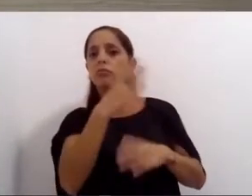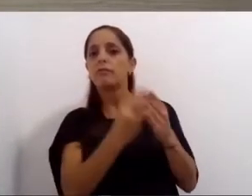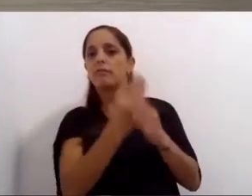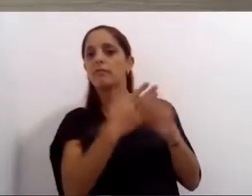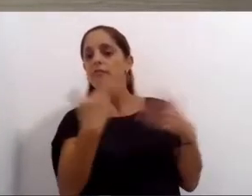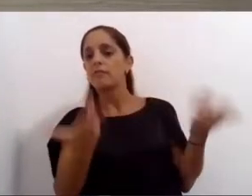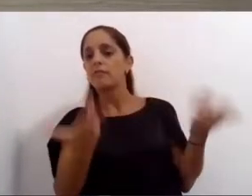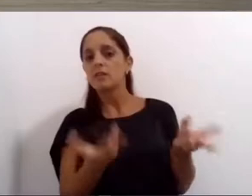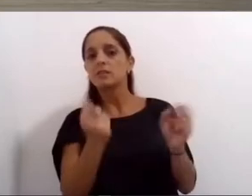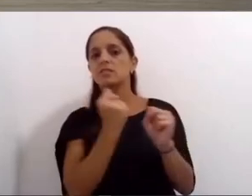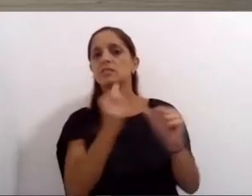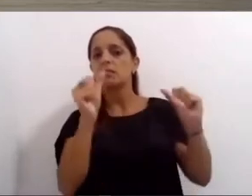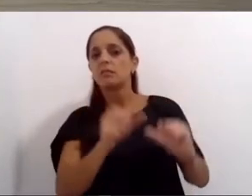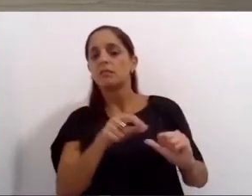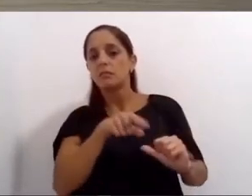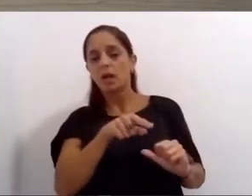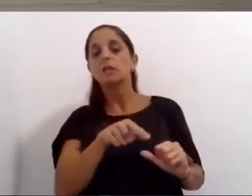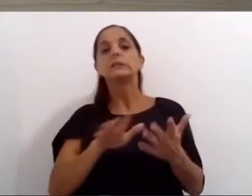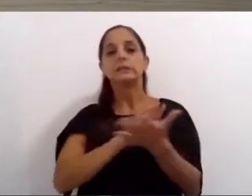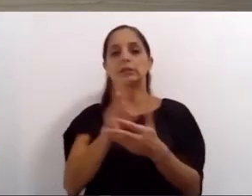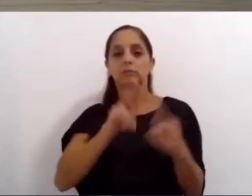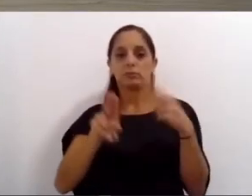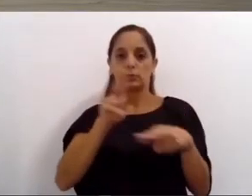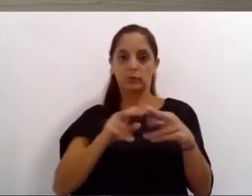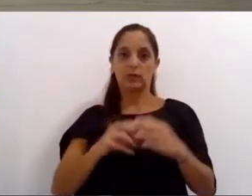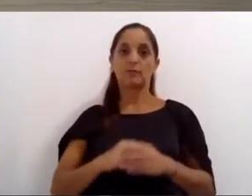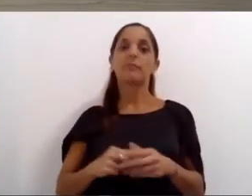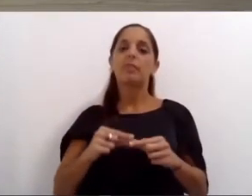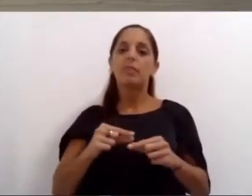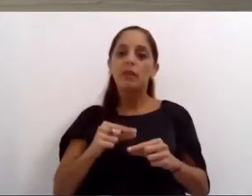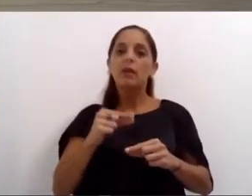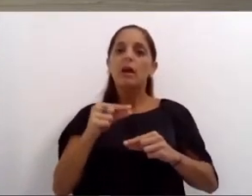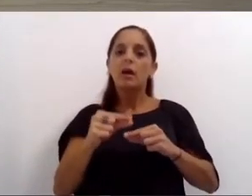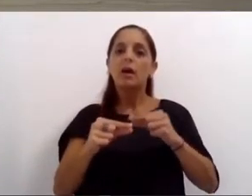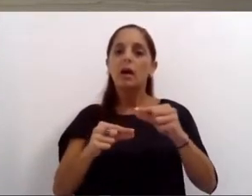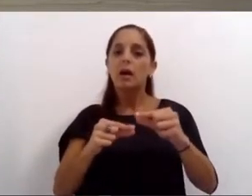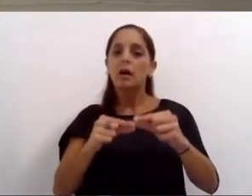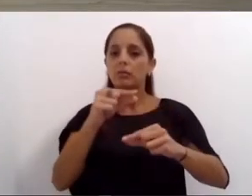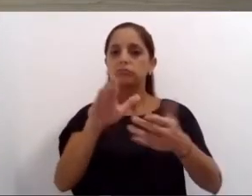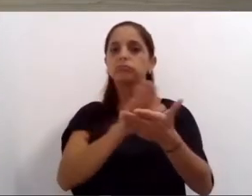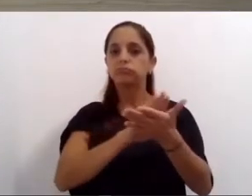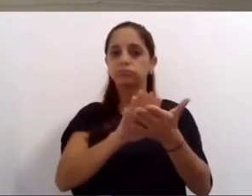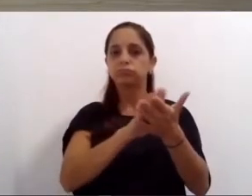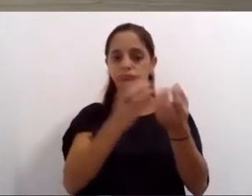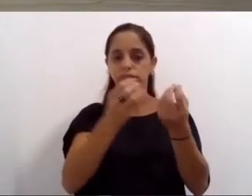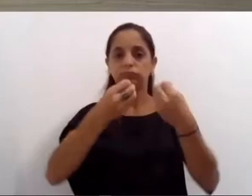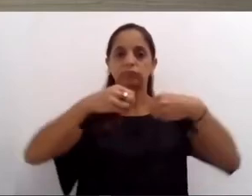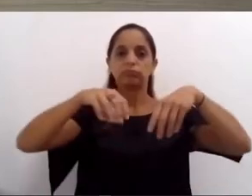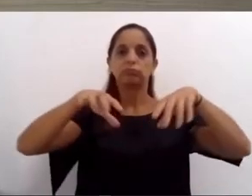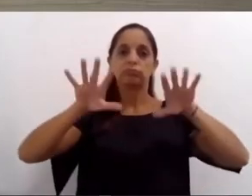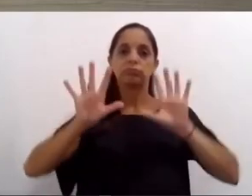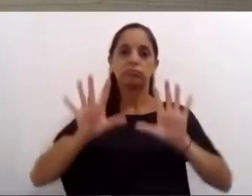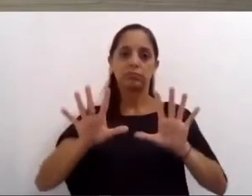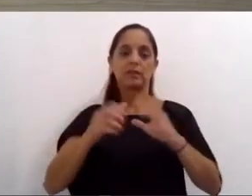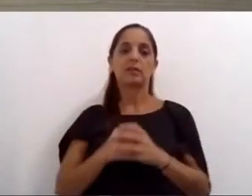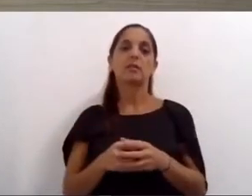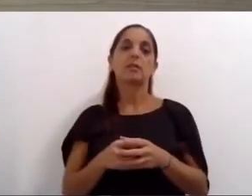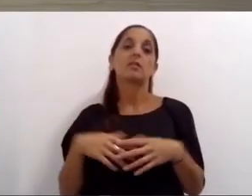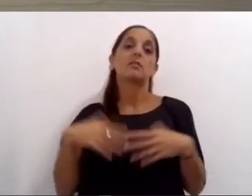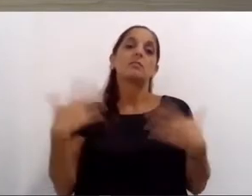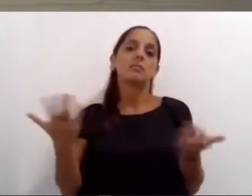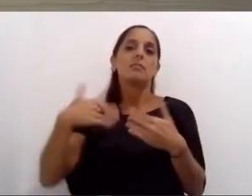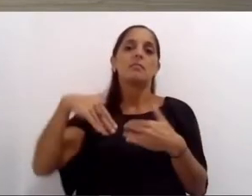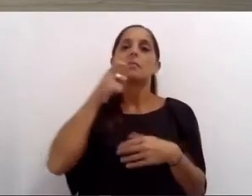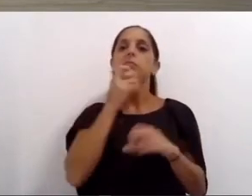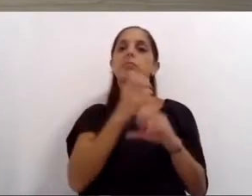funcionando como debería y esto está empezando a dar algún resultado sobre todo en el crecimiento sostenido del número de viajes